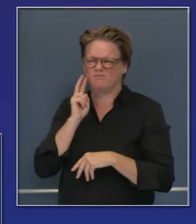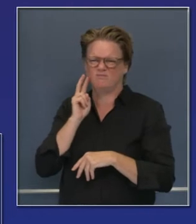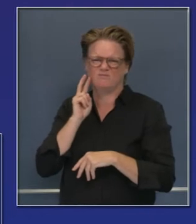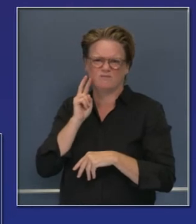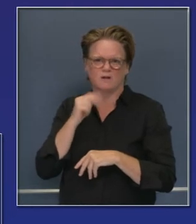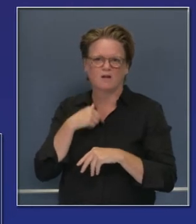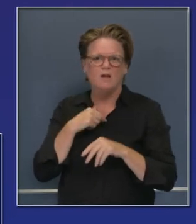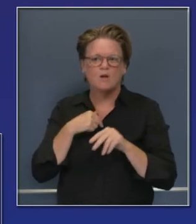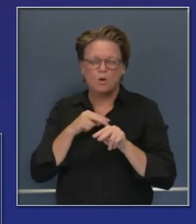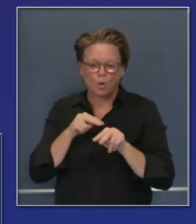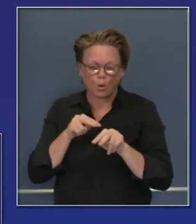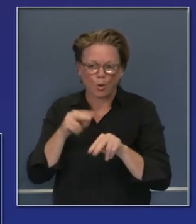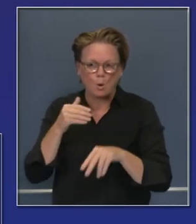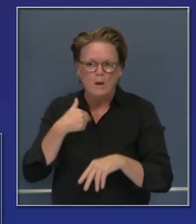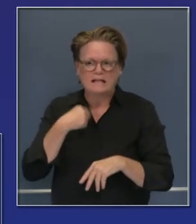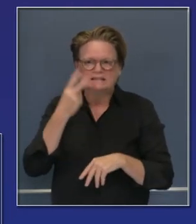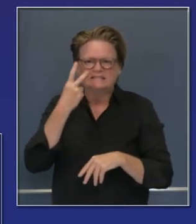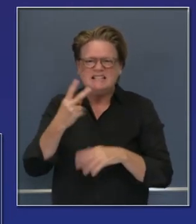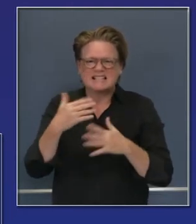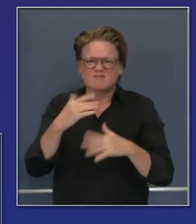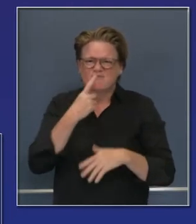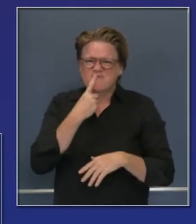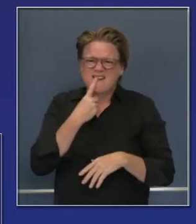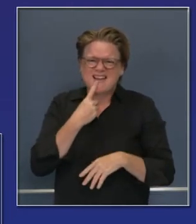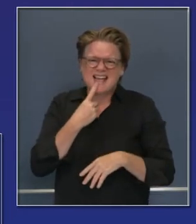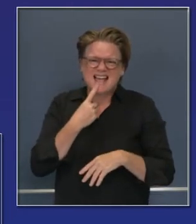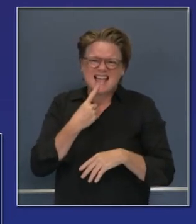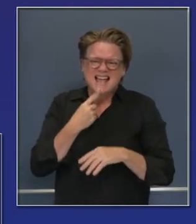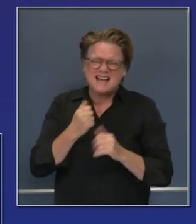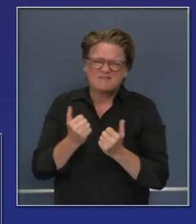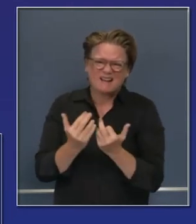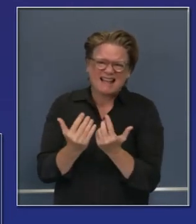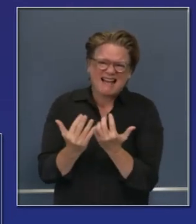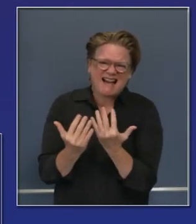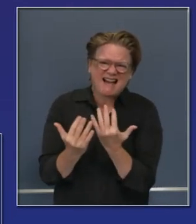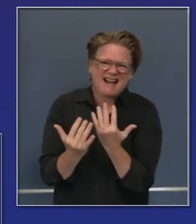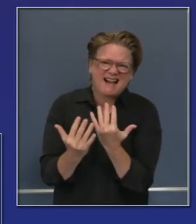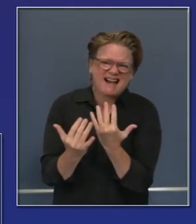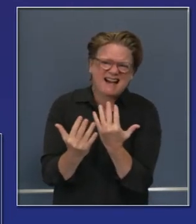llamas de más de 10 pisos de altura, 100 pies de alturas.